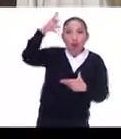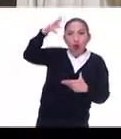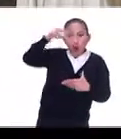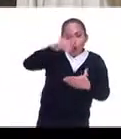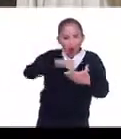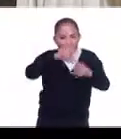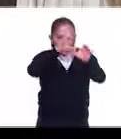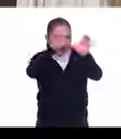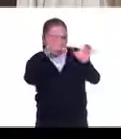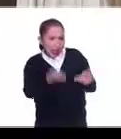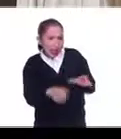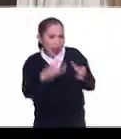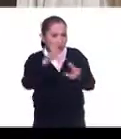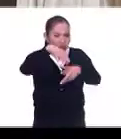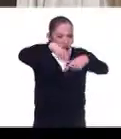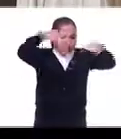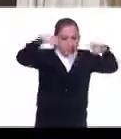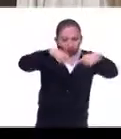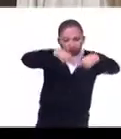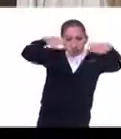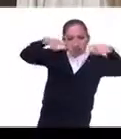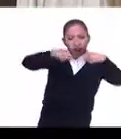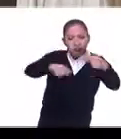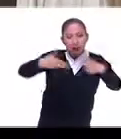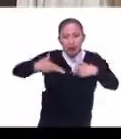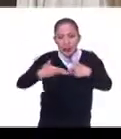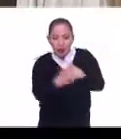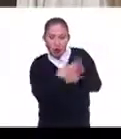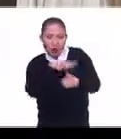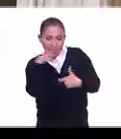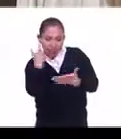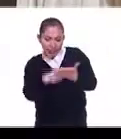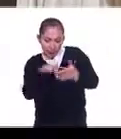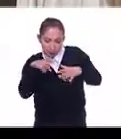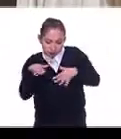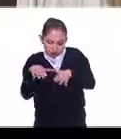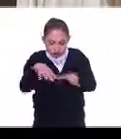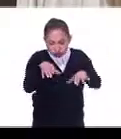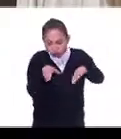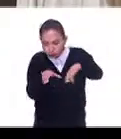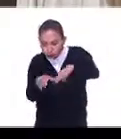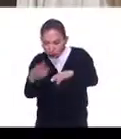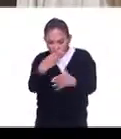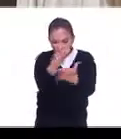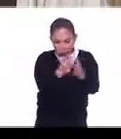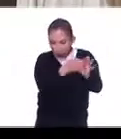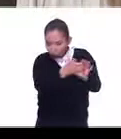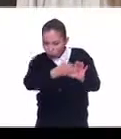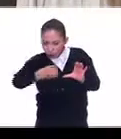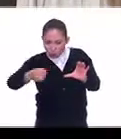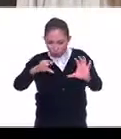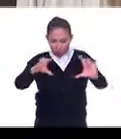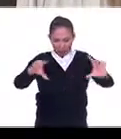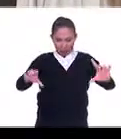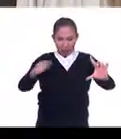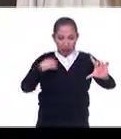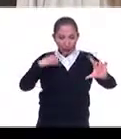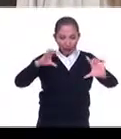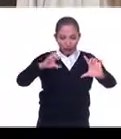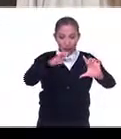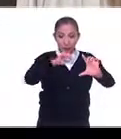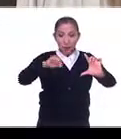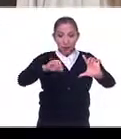cerros, están los magueyes, están los ríos, toda una iconografía que le aplican